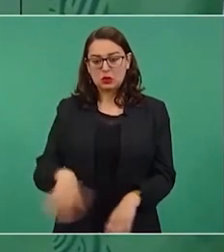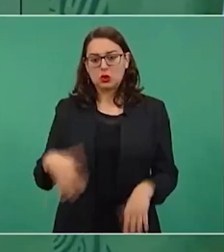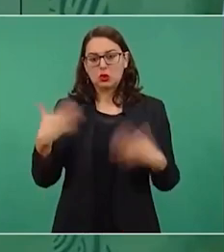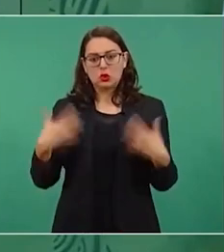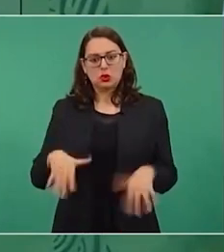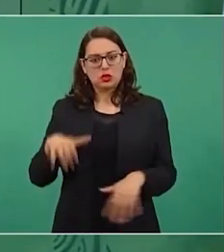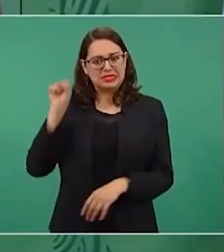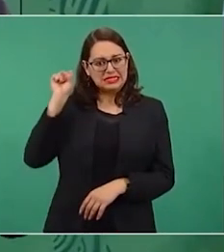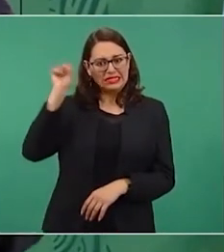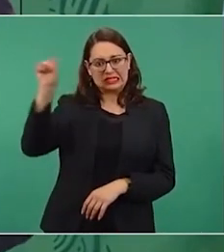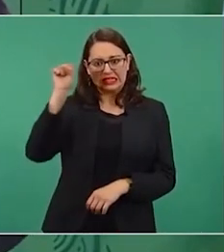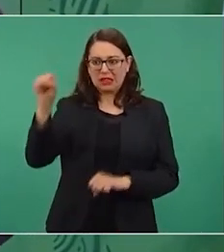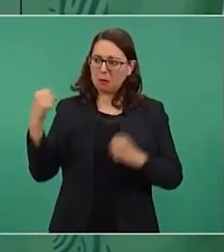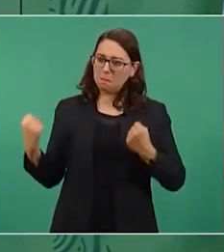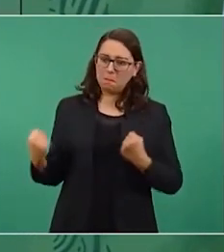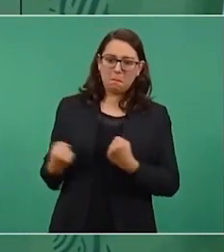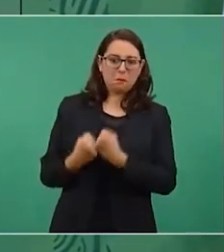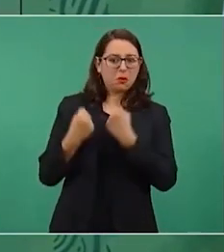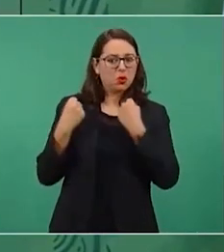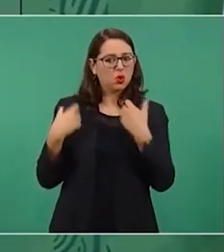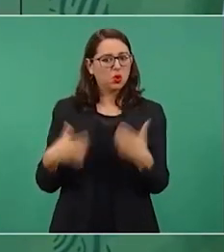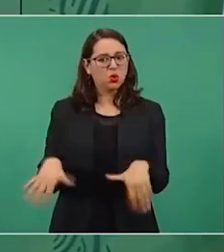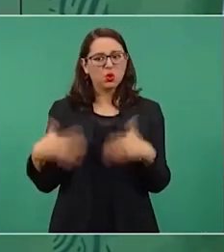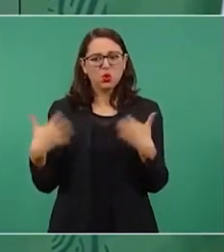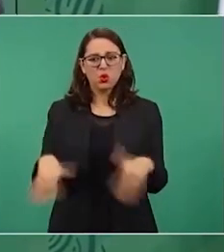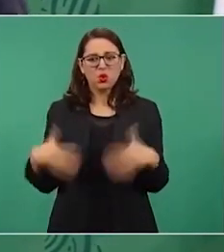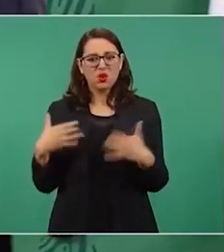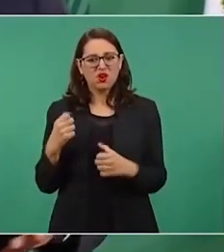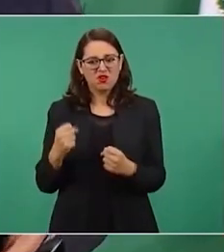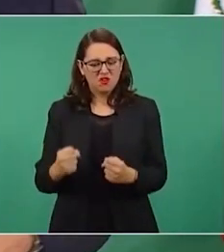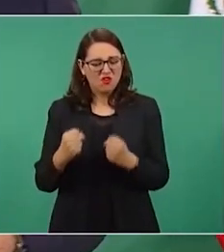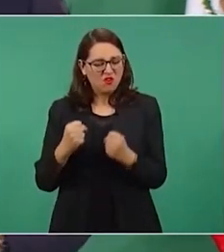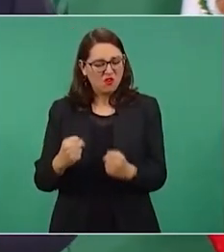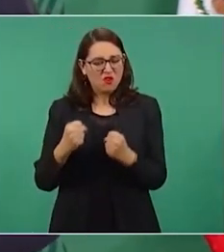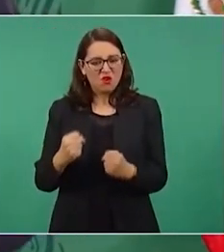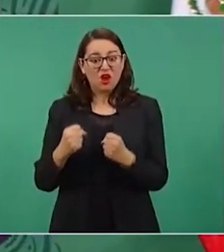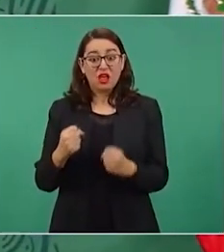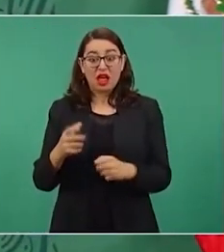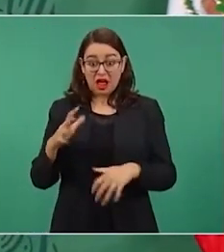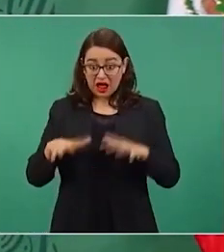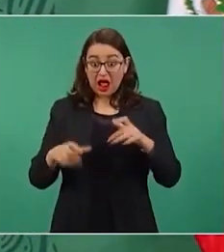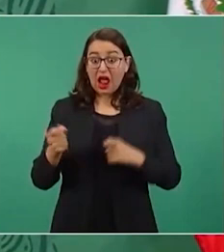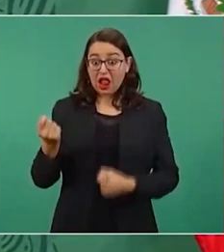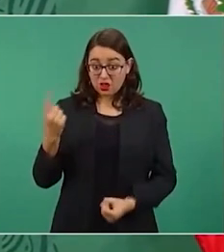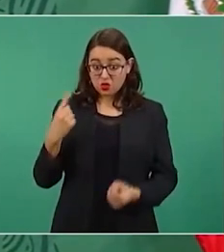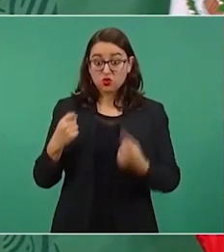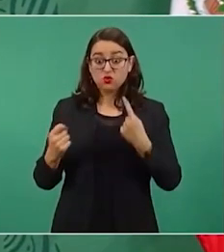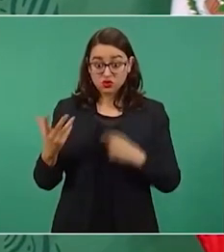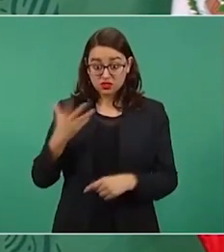incluso sindicatos que tenían guardias blancas,